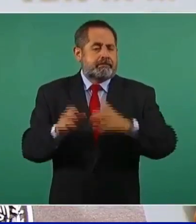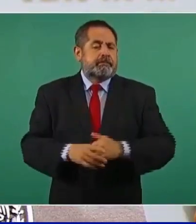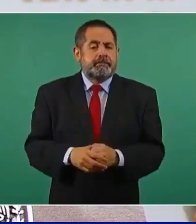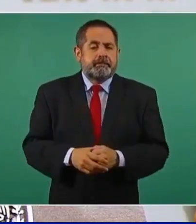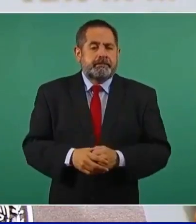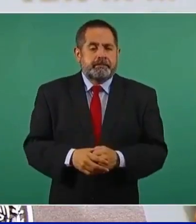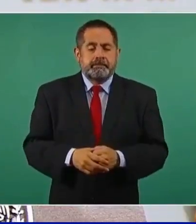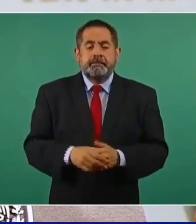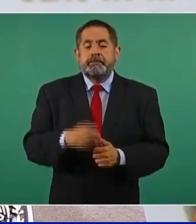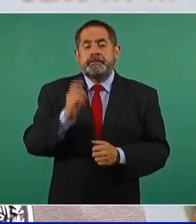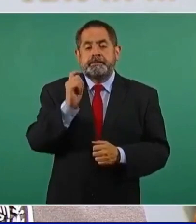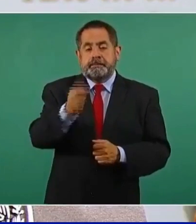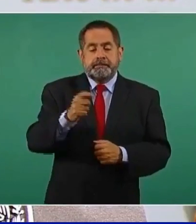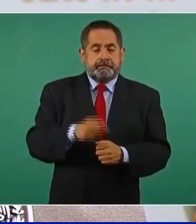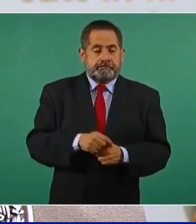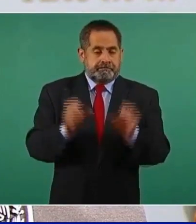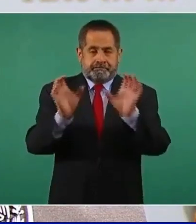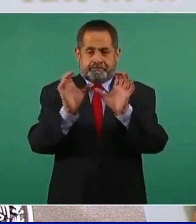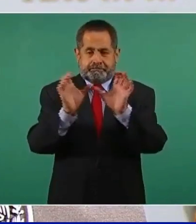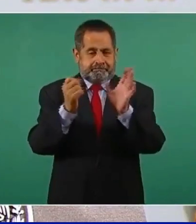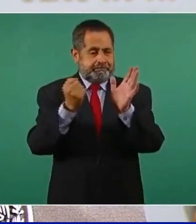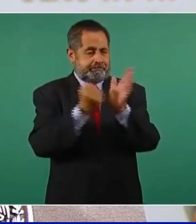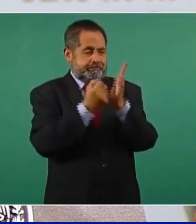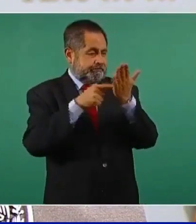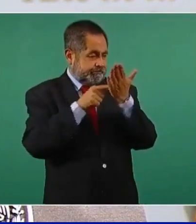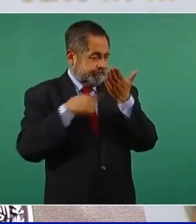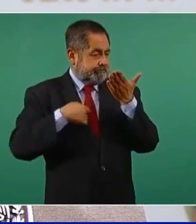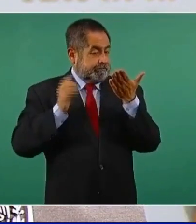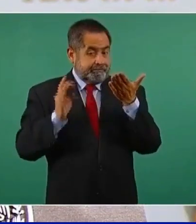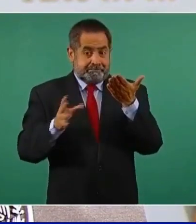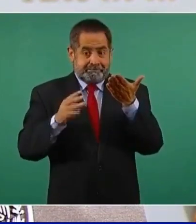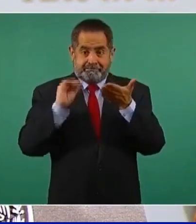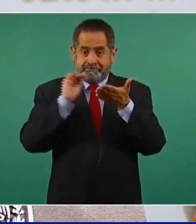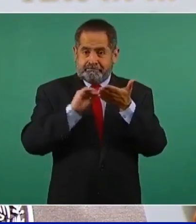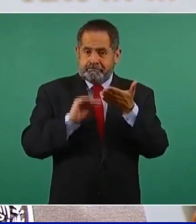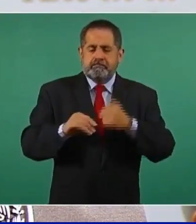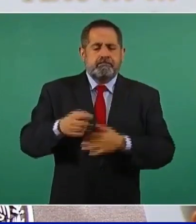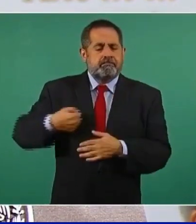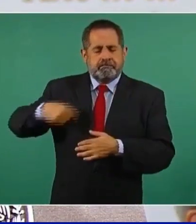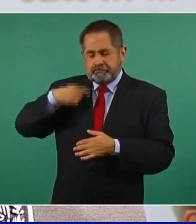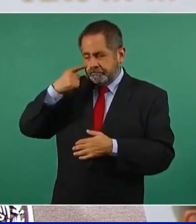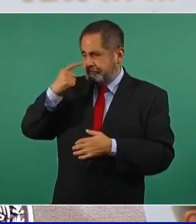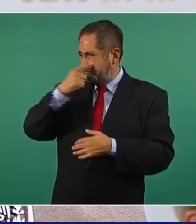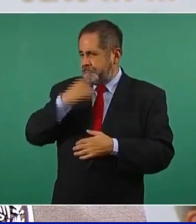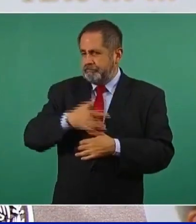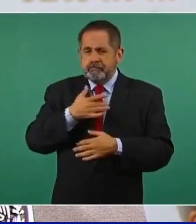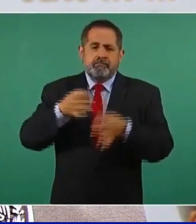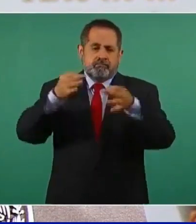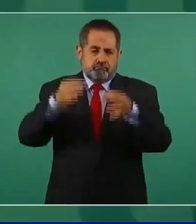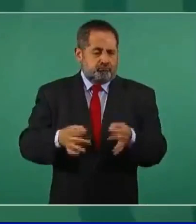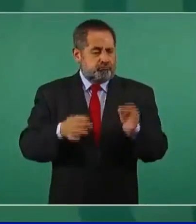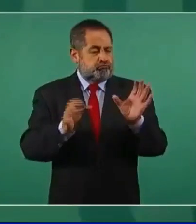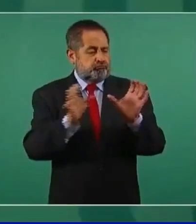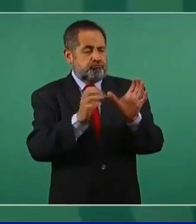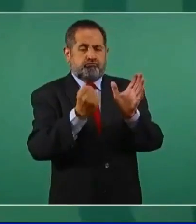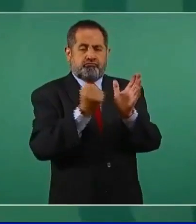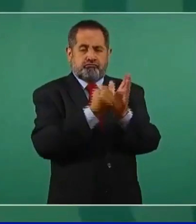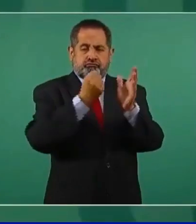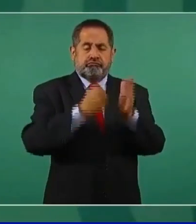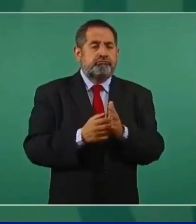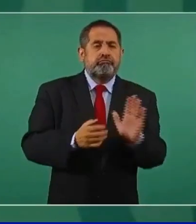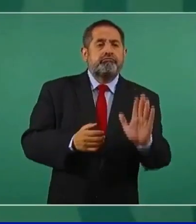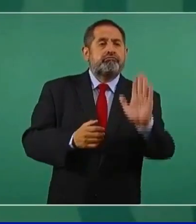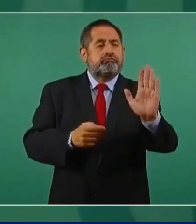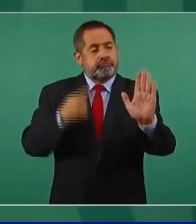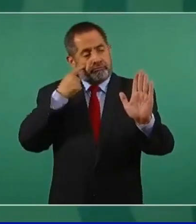Finalmente, respecto al certificado, decidimos emitir un certificado oficial porque este es un comprobante